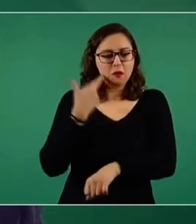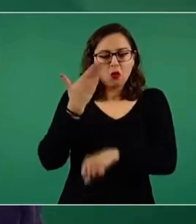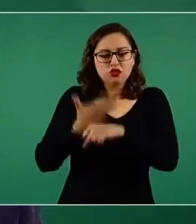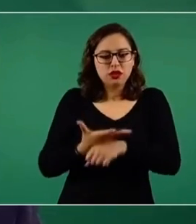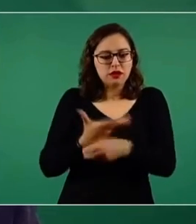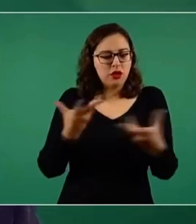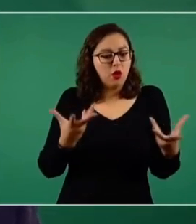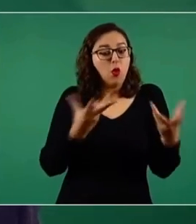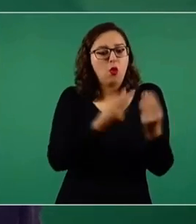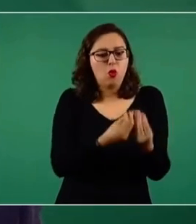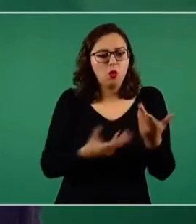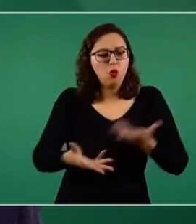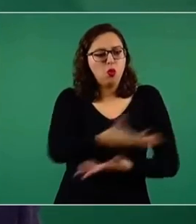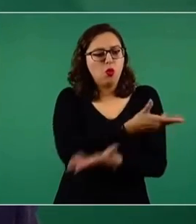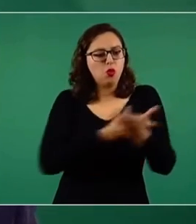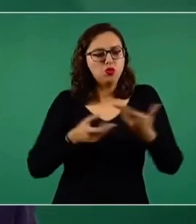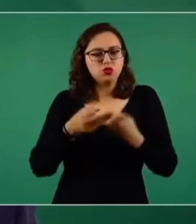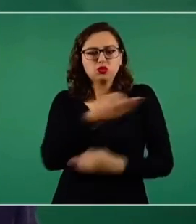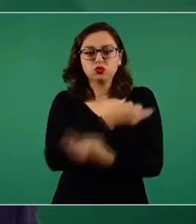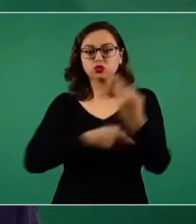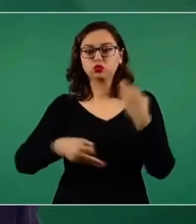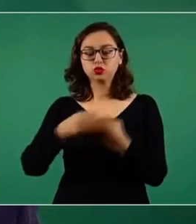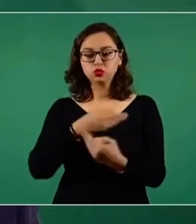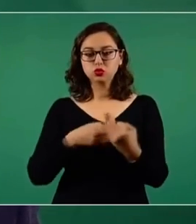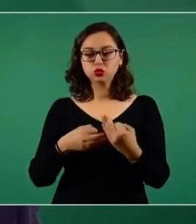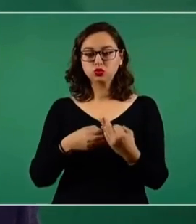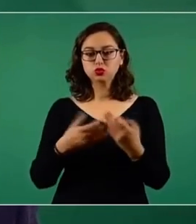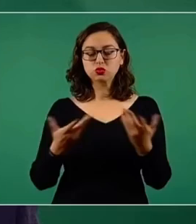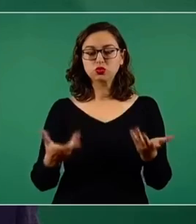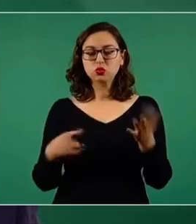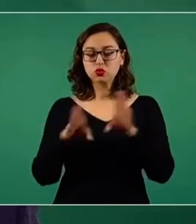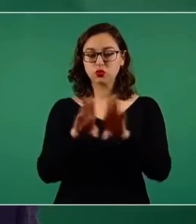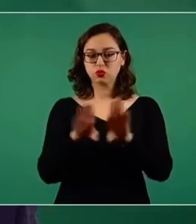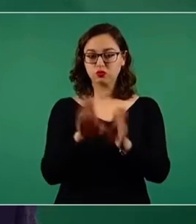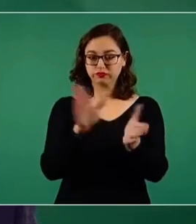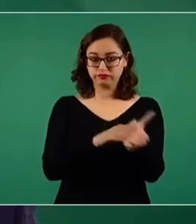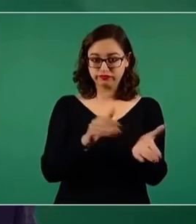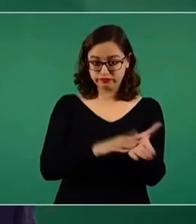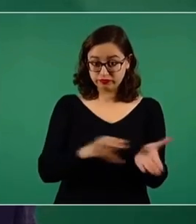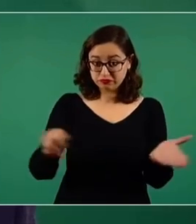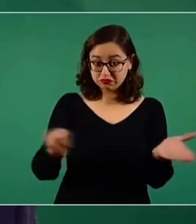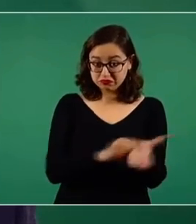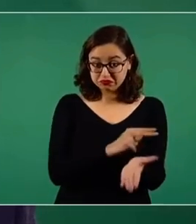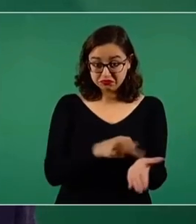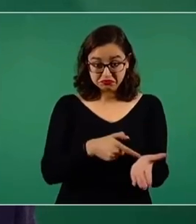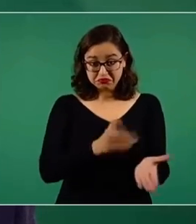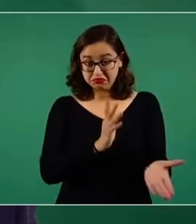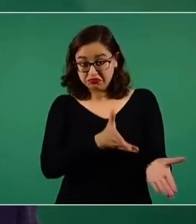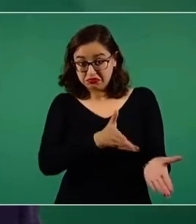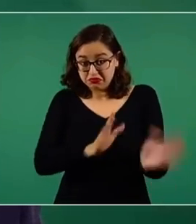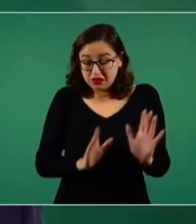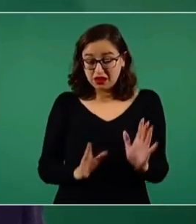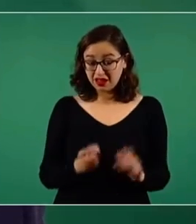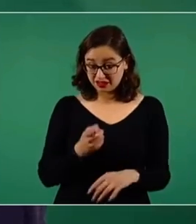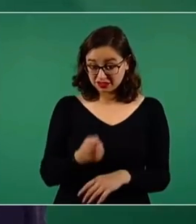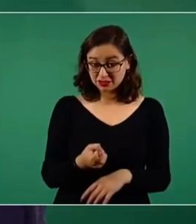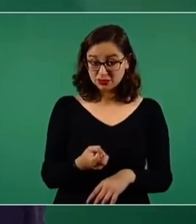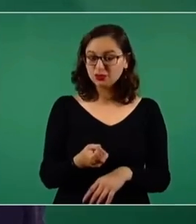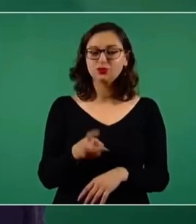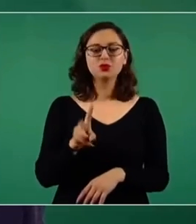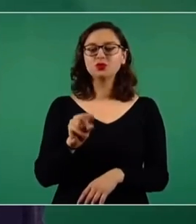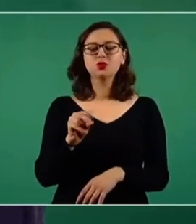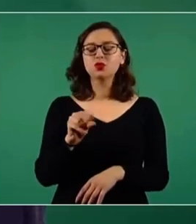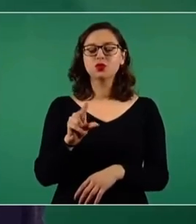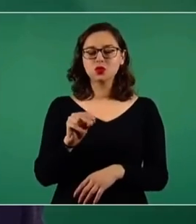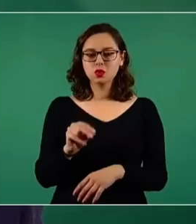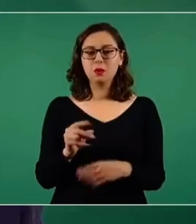y no solamente la corresponsabilidad se ve en un documento o en un documento que firman los padres de familia de carta compromiso, sino nosotros nos vamos